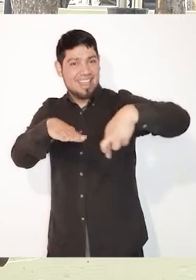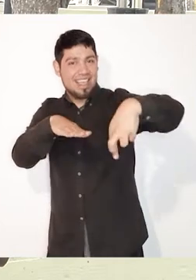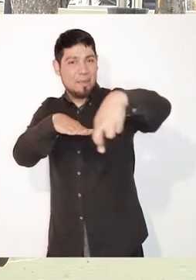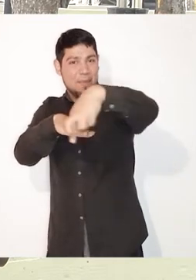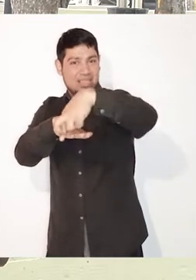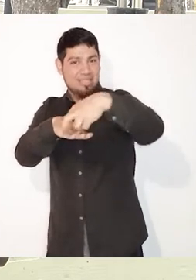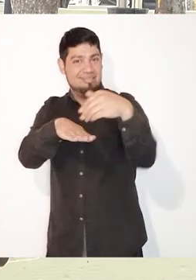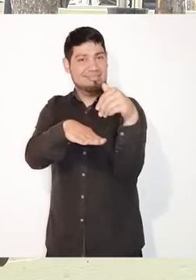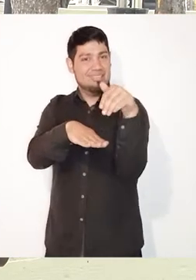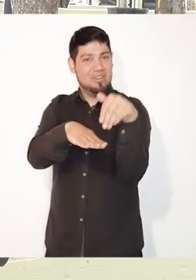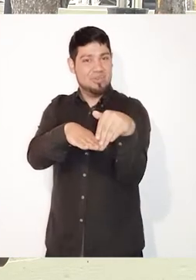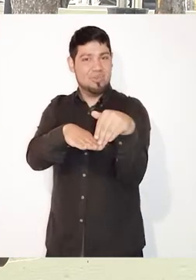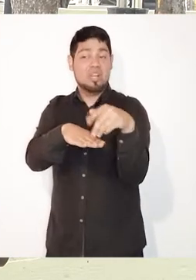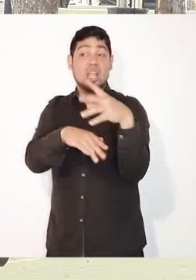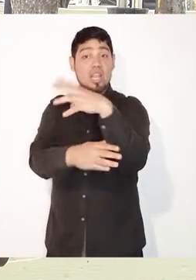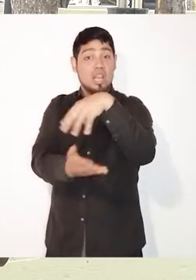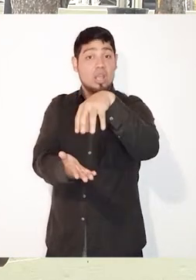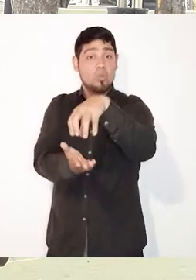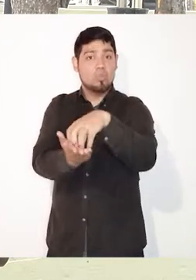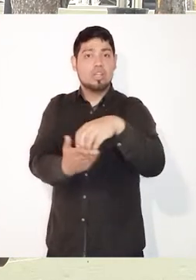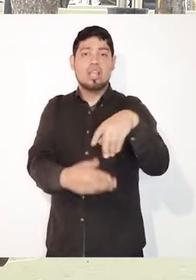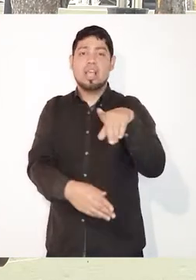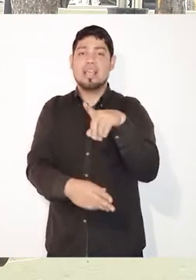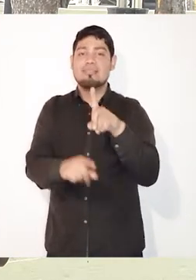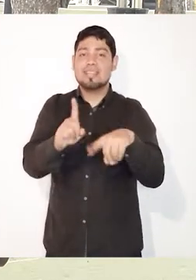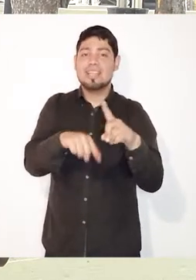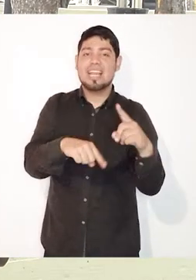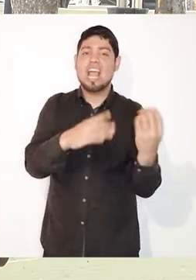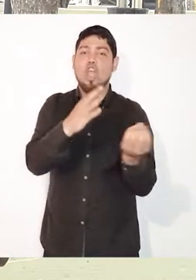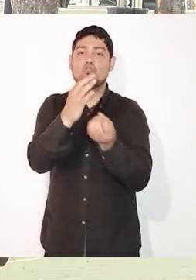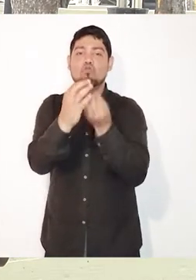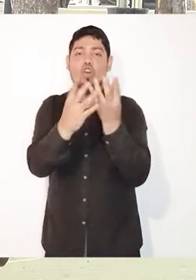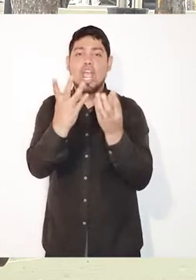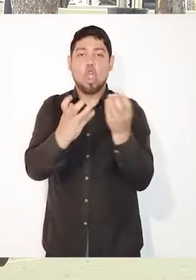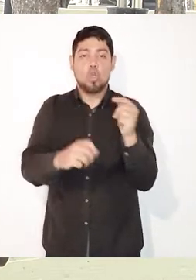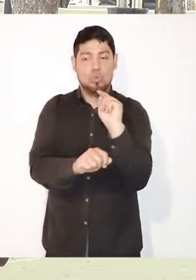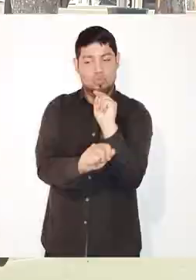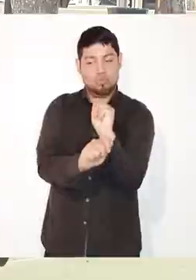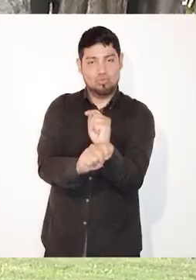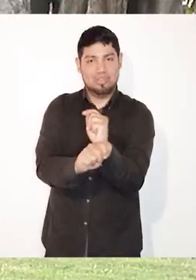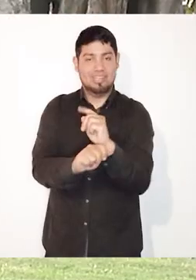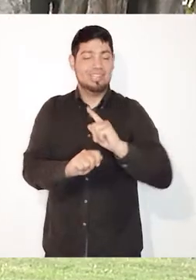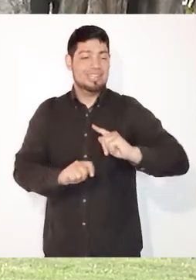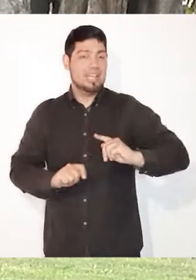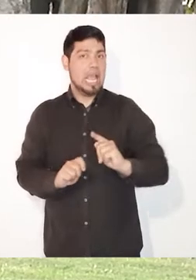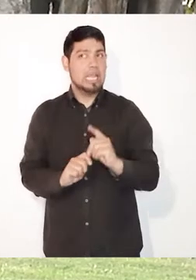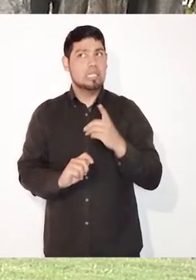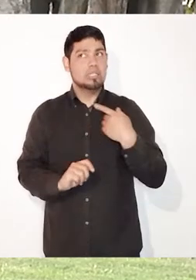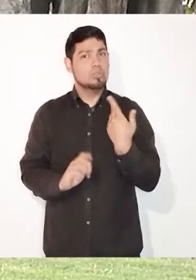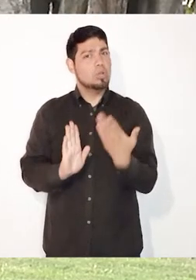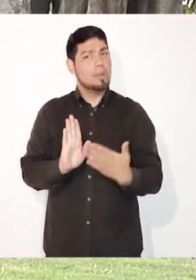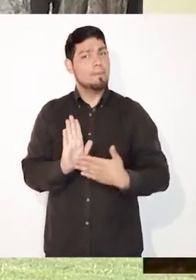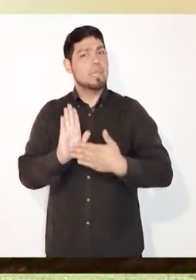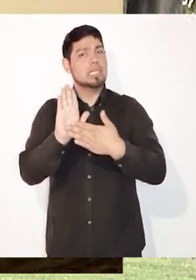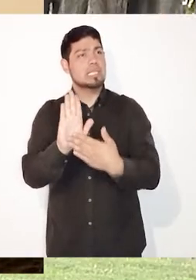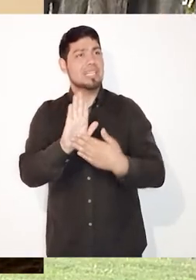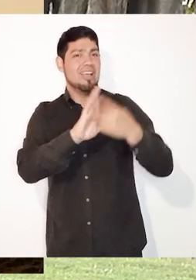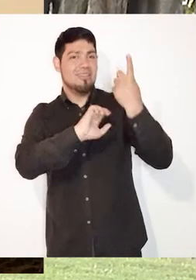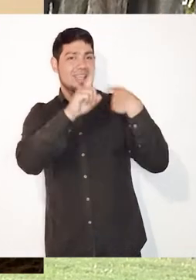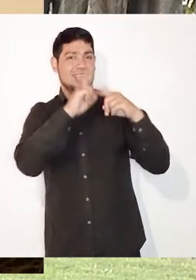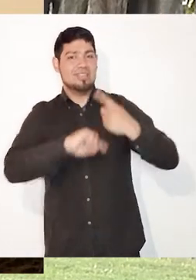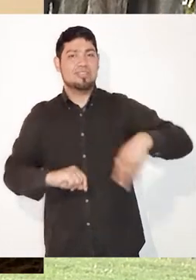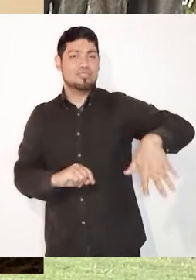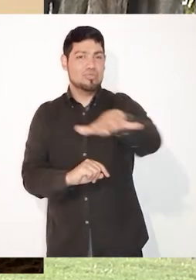Patagonia y Tierra del Fuego. He intentado reflejar en ellas, a través de la ficción, algunos episodios históricos,